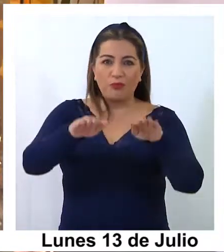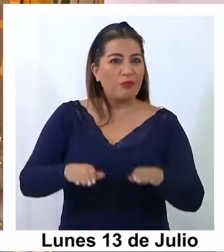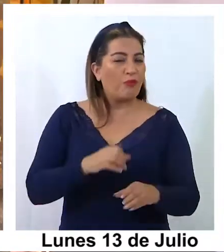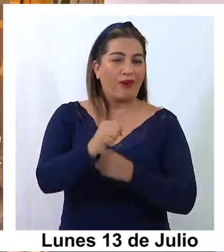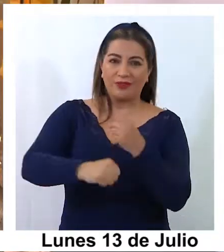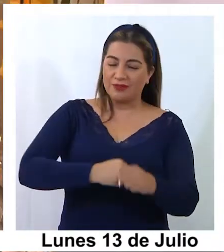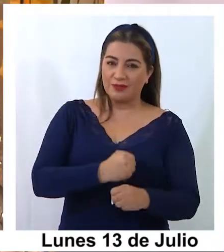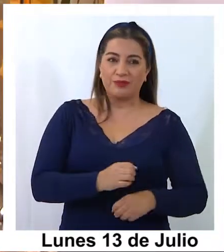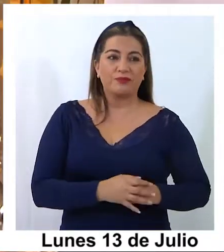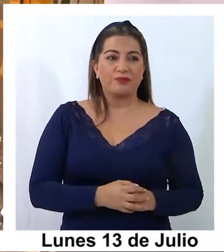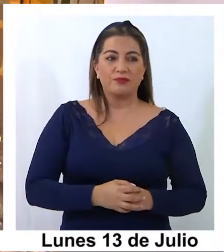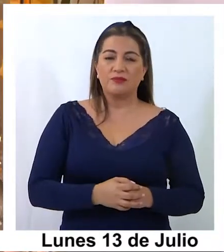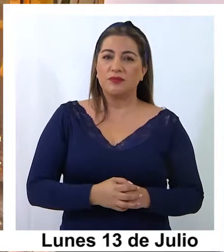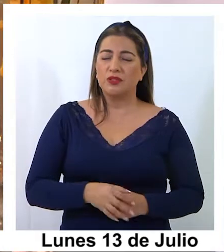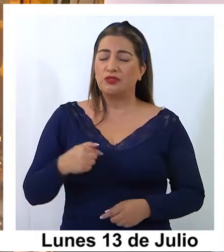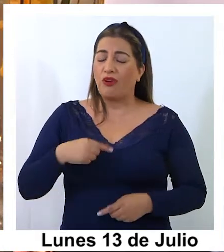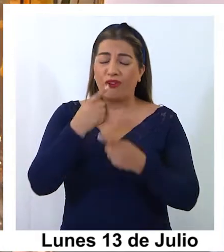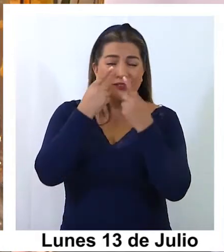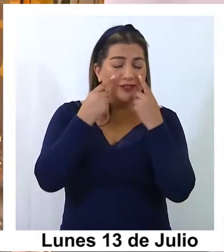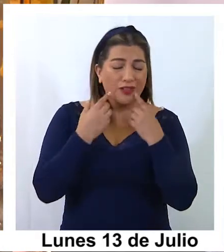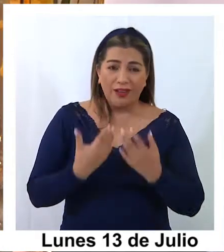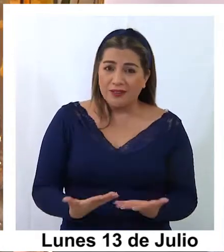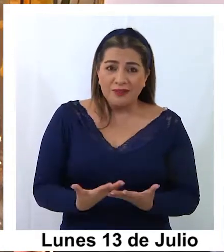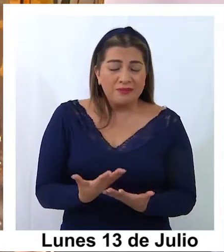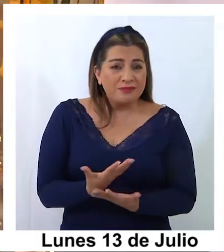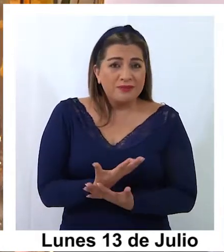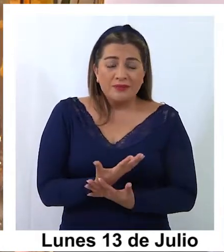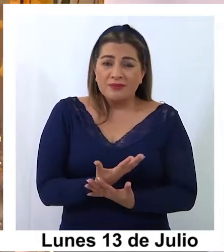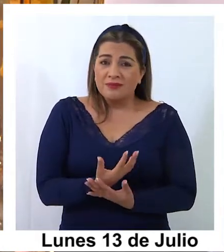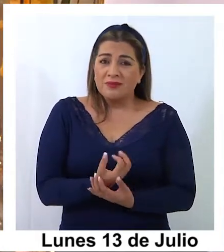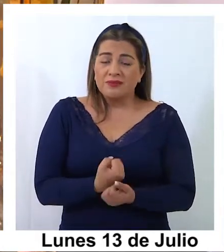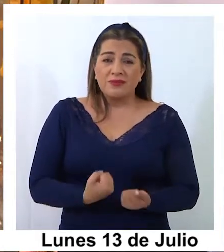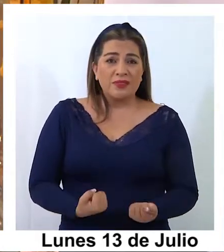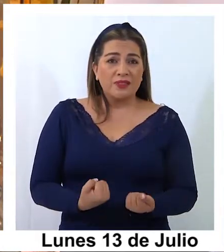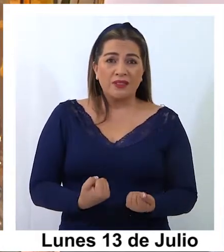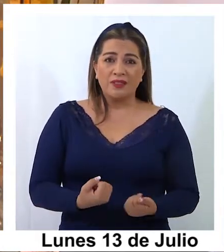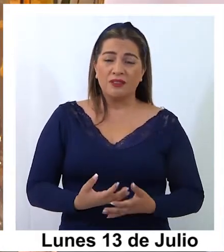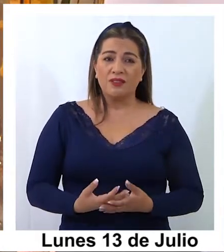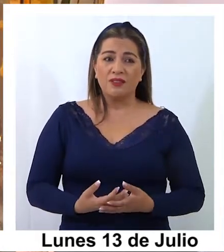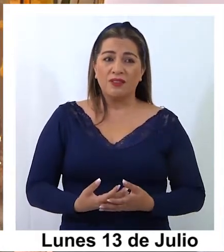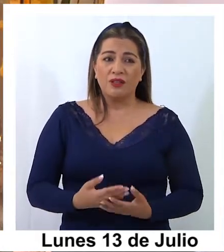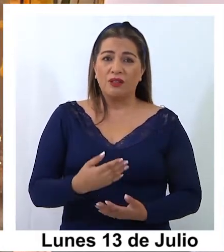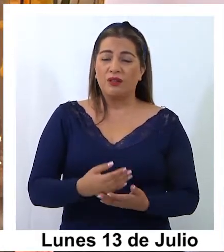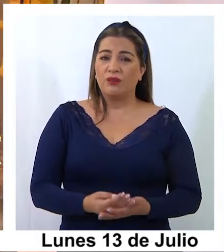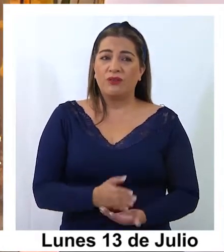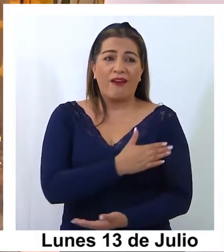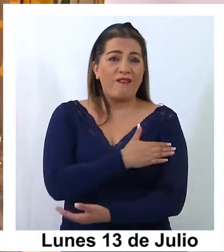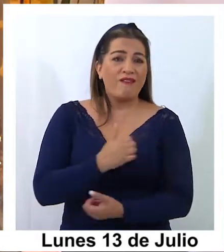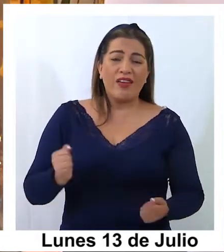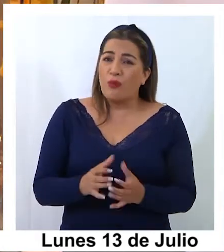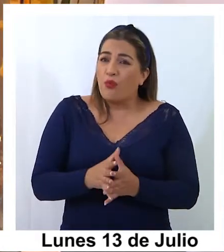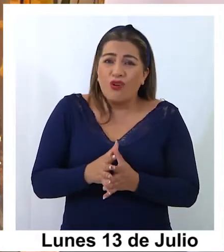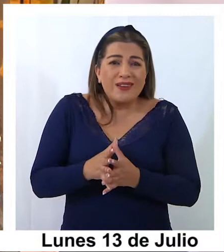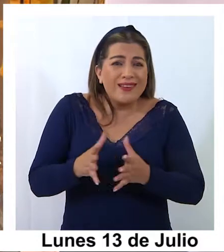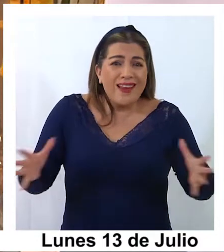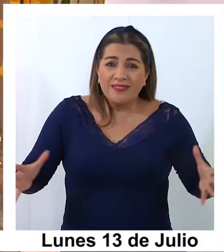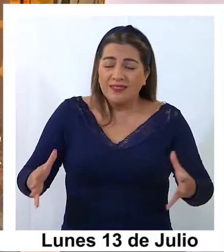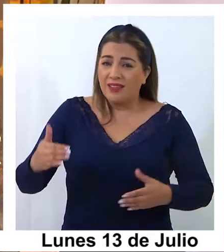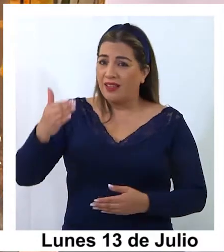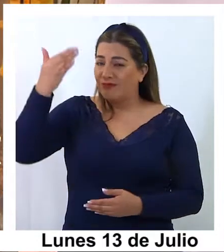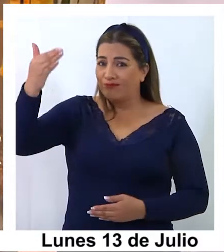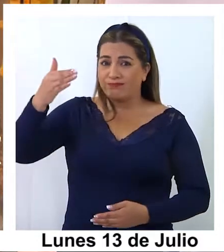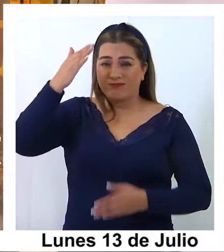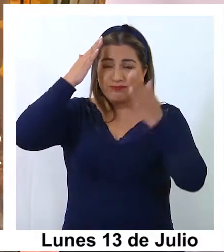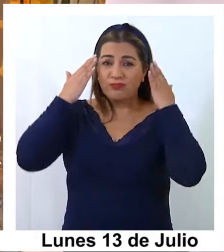años. Yo la he llorado todo, la he llorado todo porque es una fe terrible, tremenda que le tengo a la